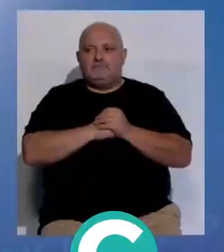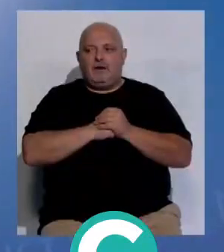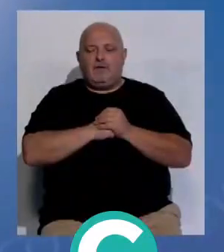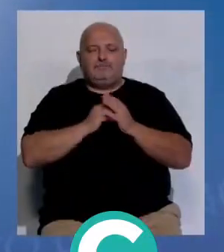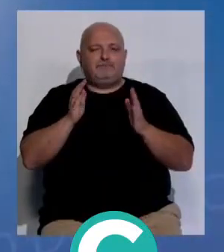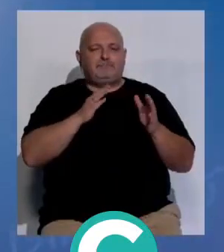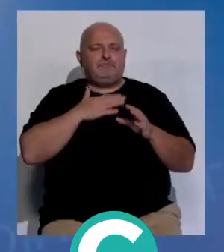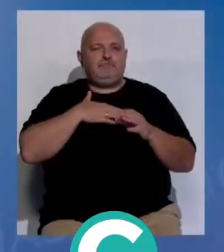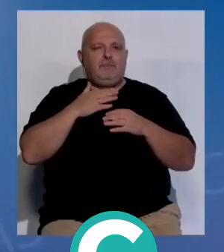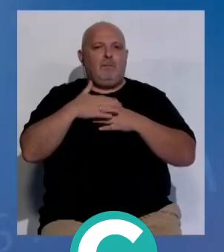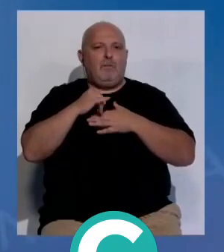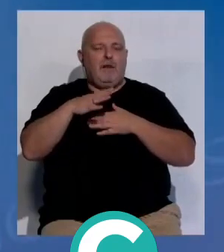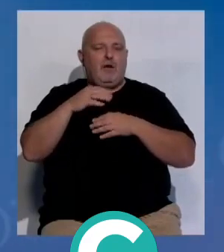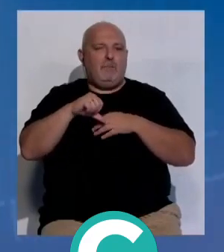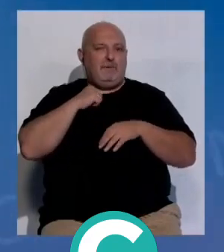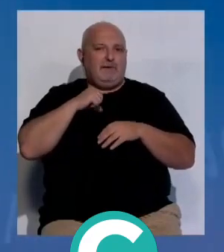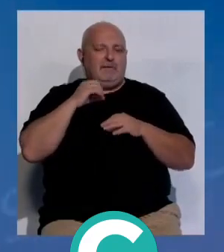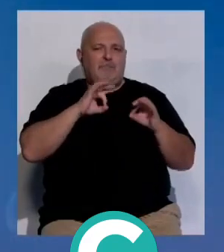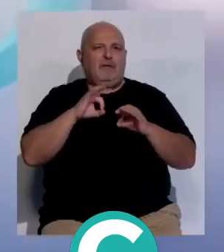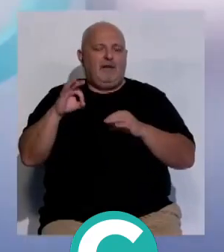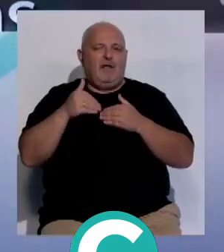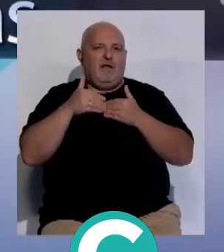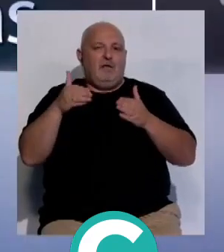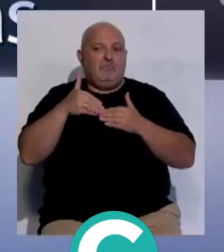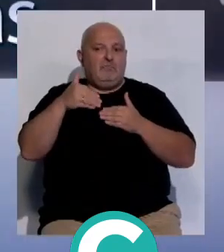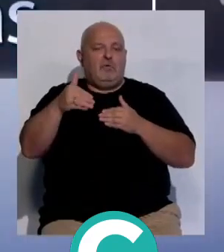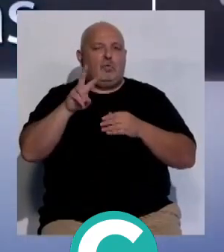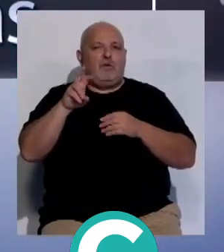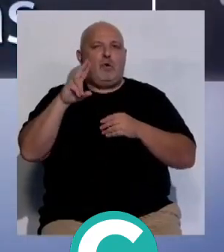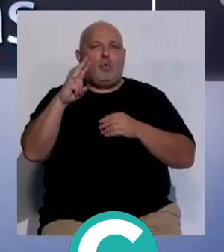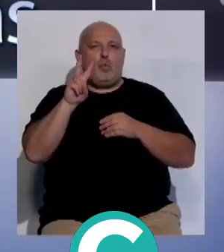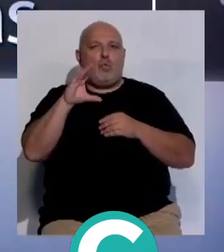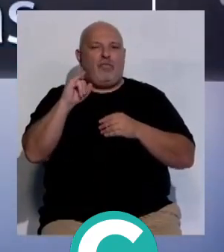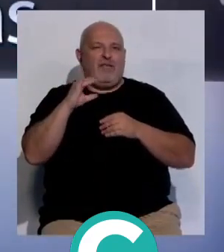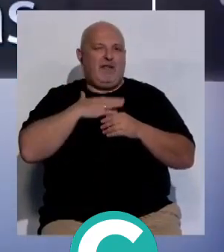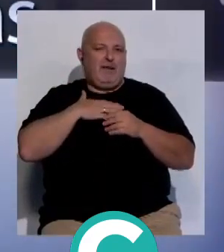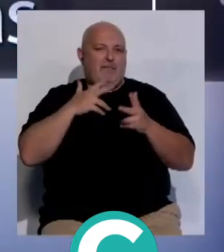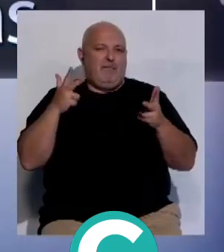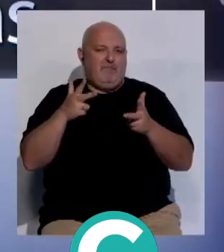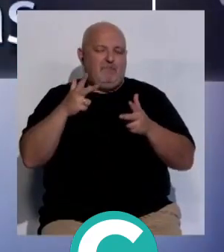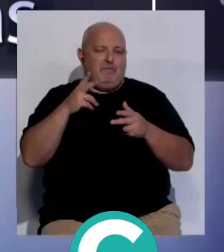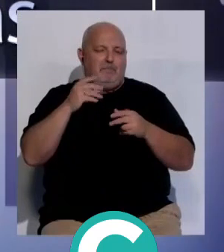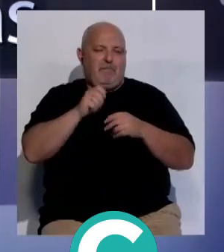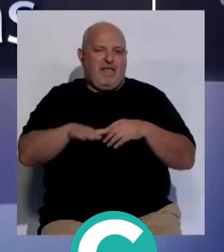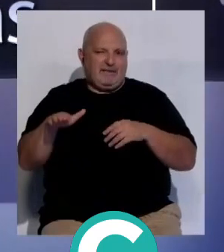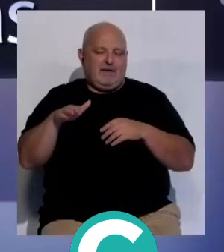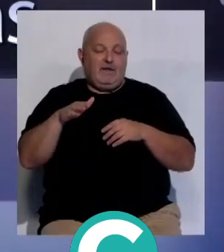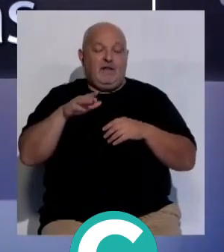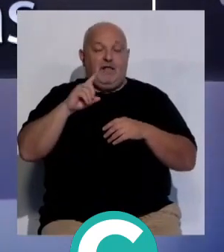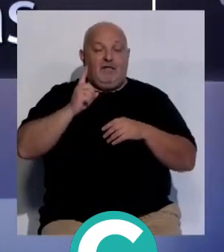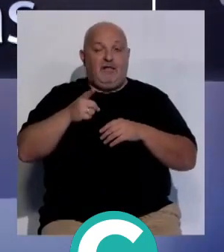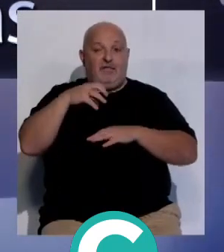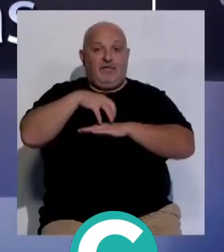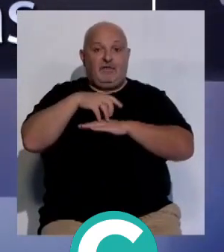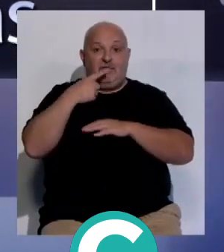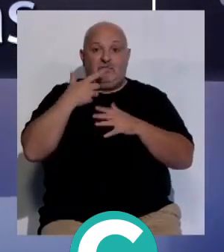y el Puerta del Mar ultima los detalles para la apertura de su nueva UCI pediátrica desde la dirección del centro